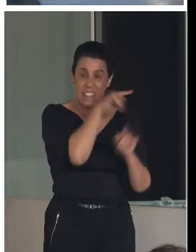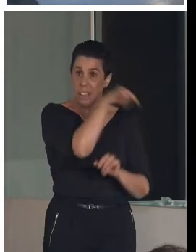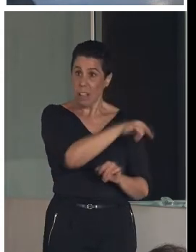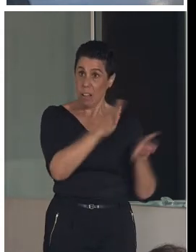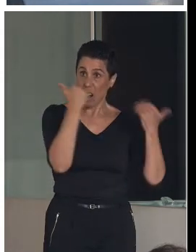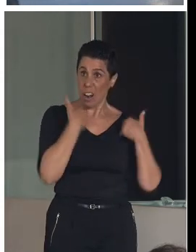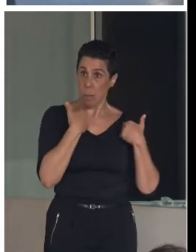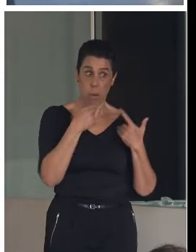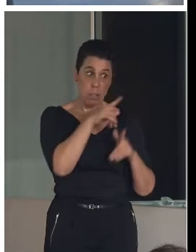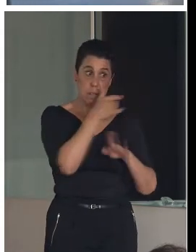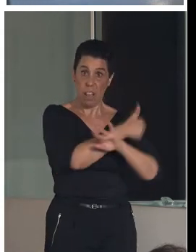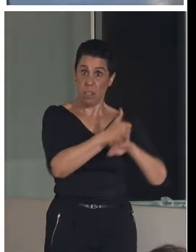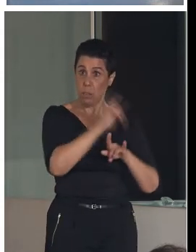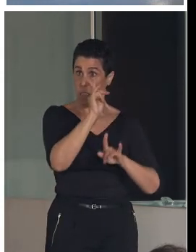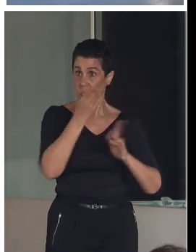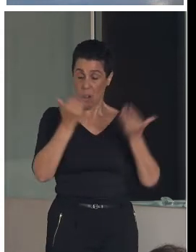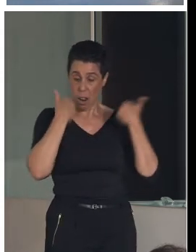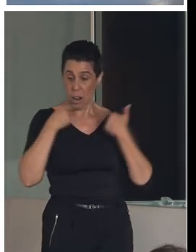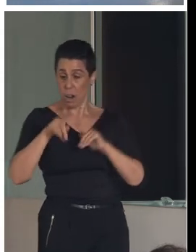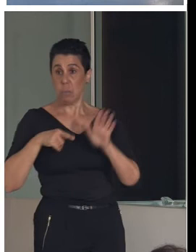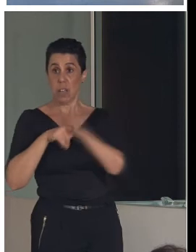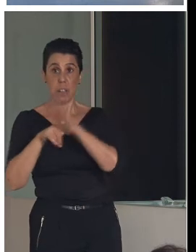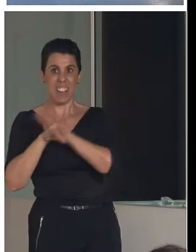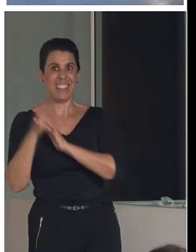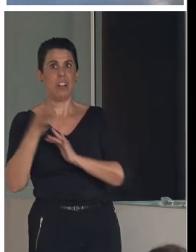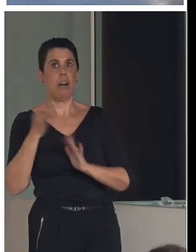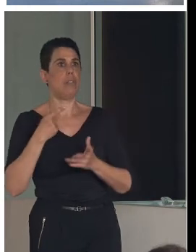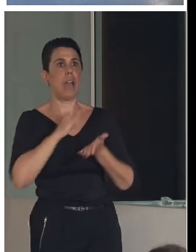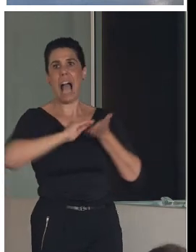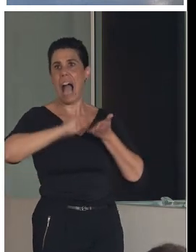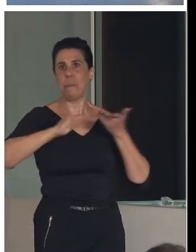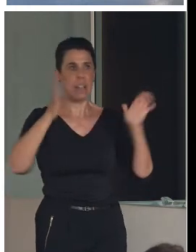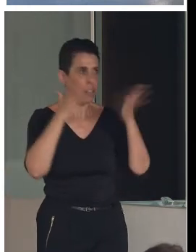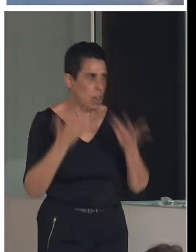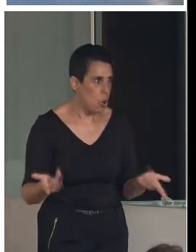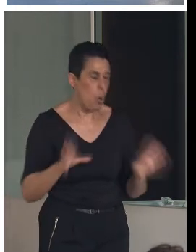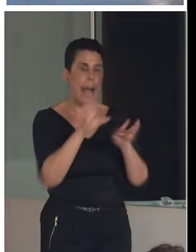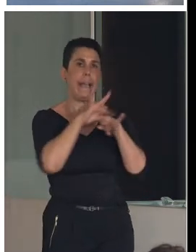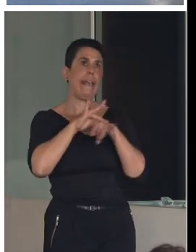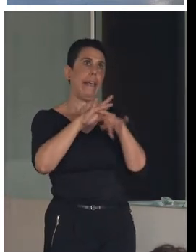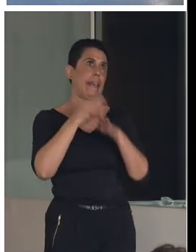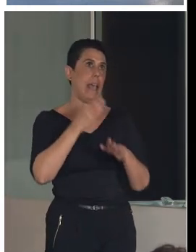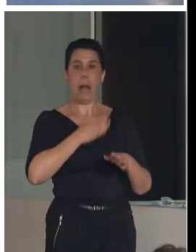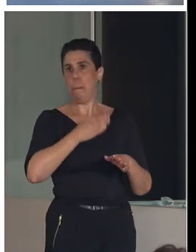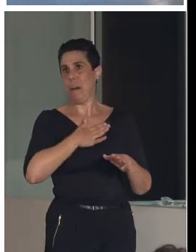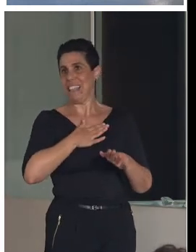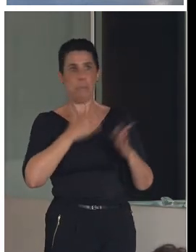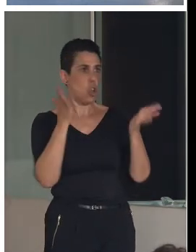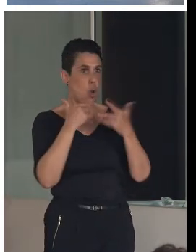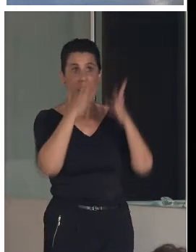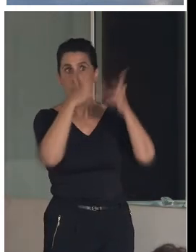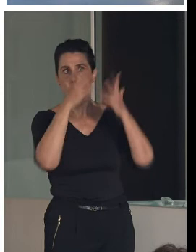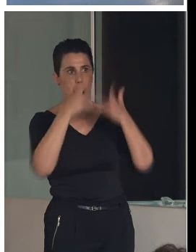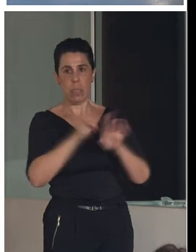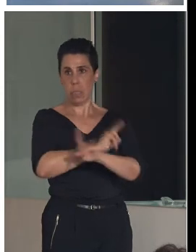capacidad para tener un administrativo, una persona que coge el teléfono, un guía de patrimonio, un contable, es decir, todas